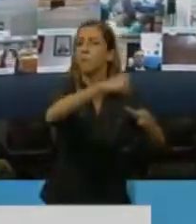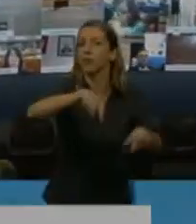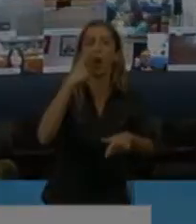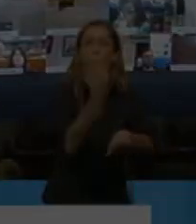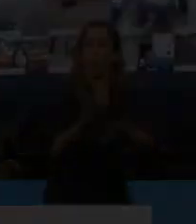diputada.